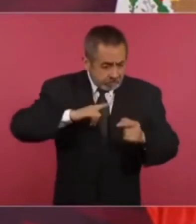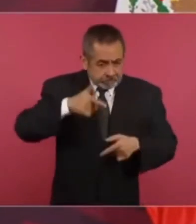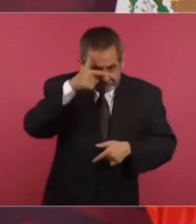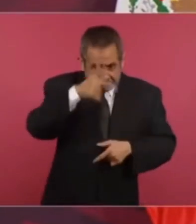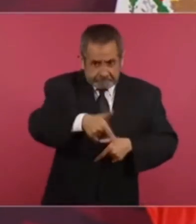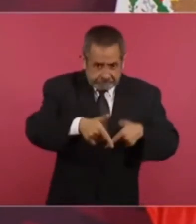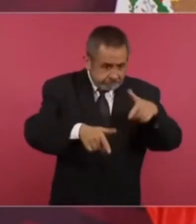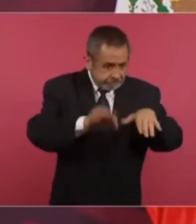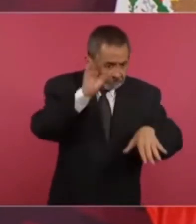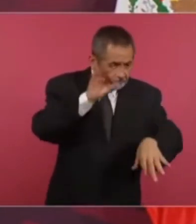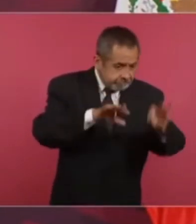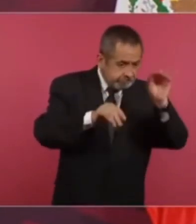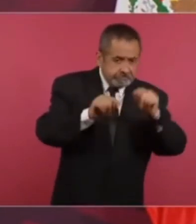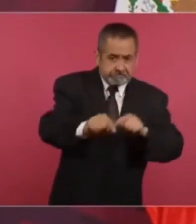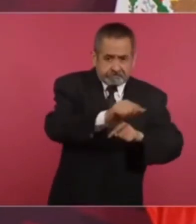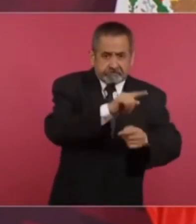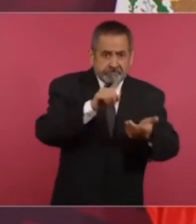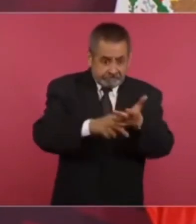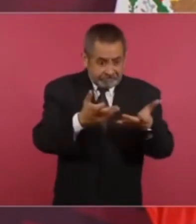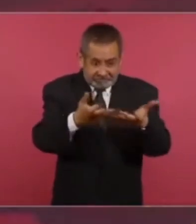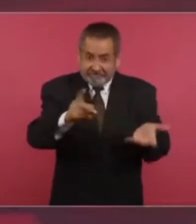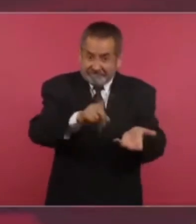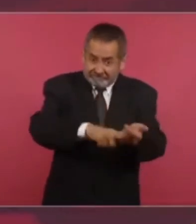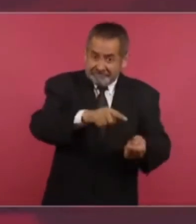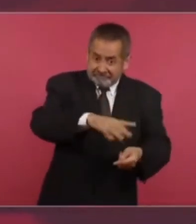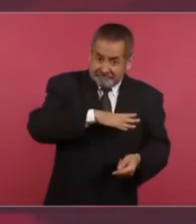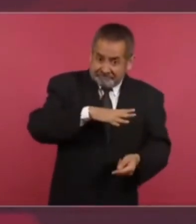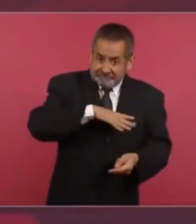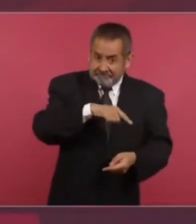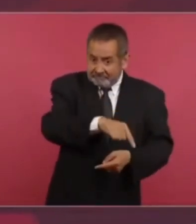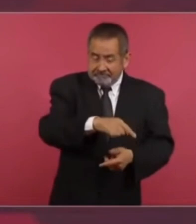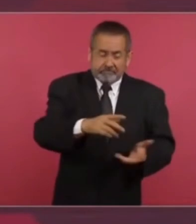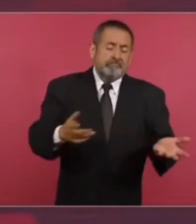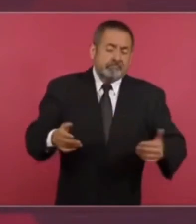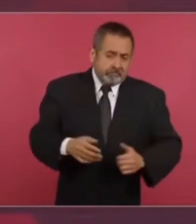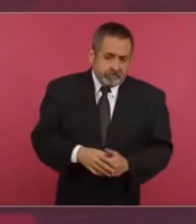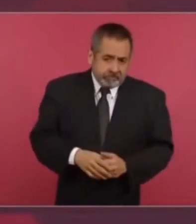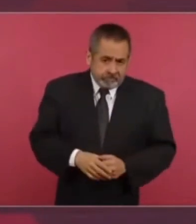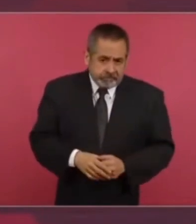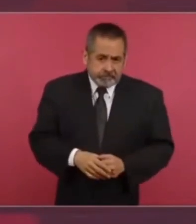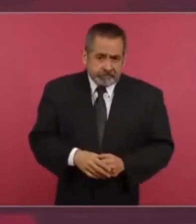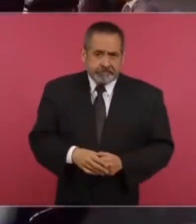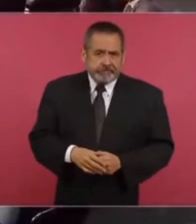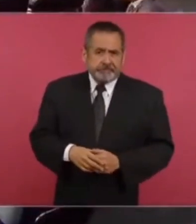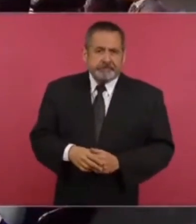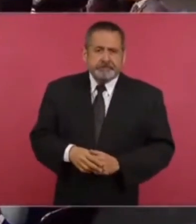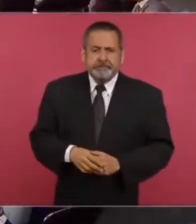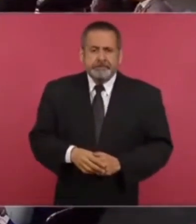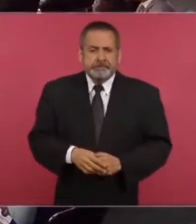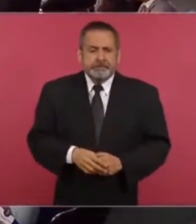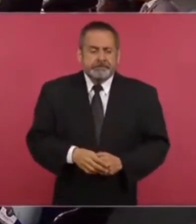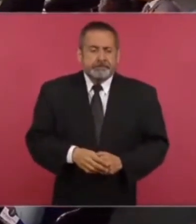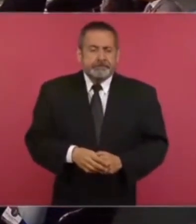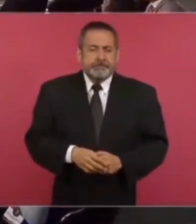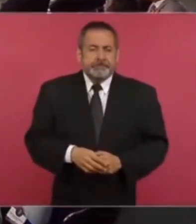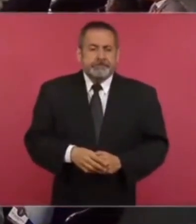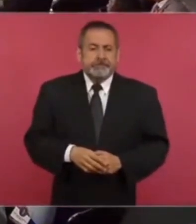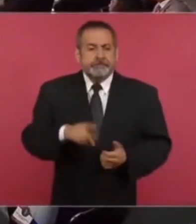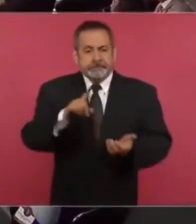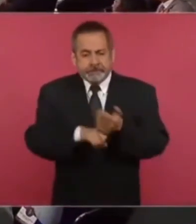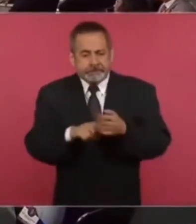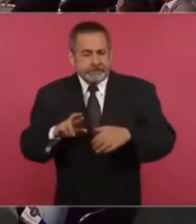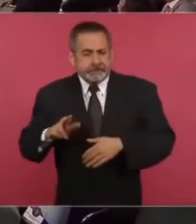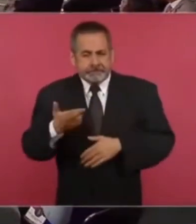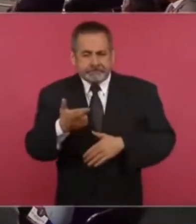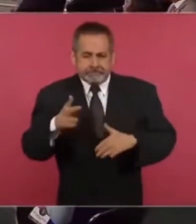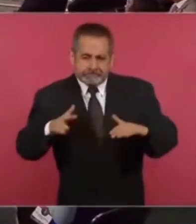arqueológicos en el predio y hay ríos